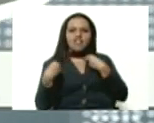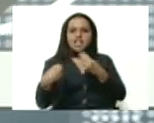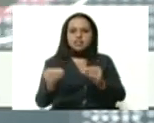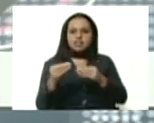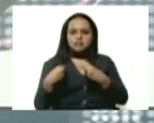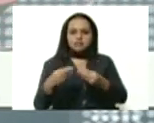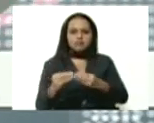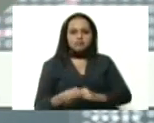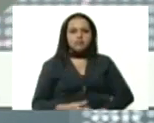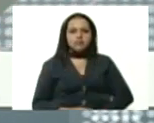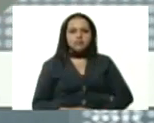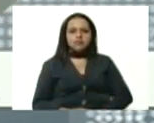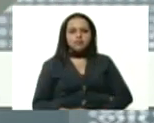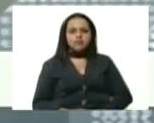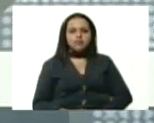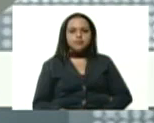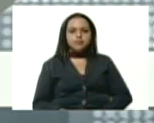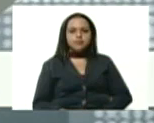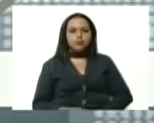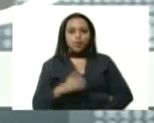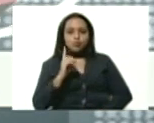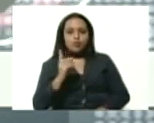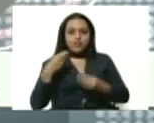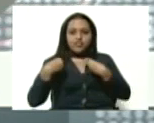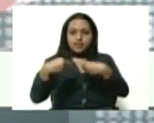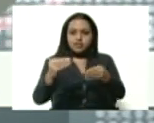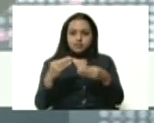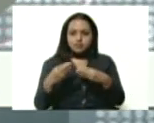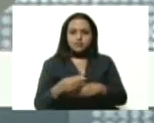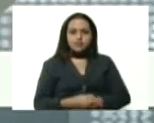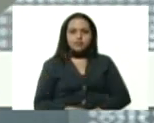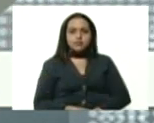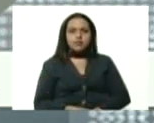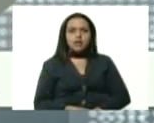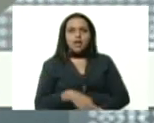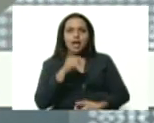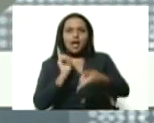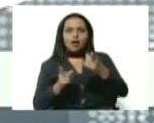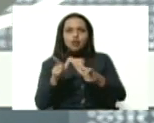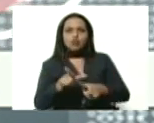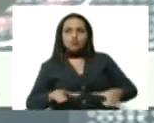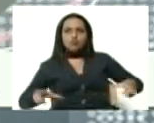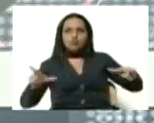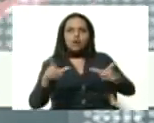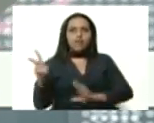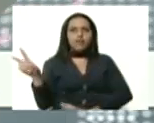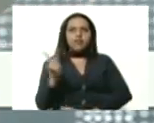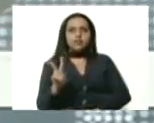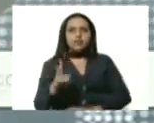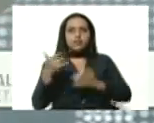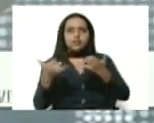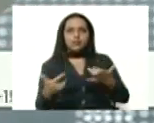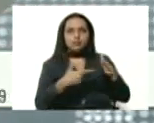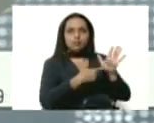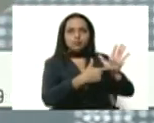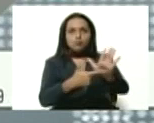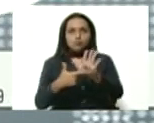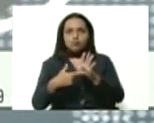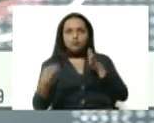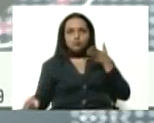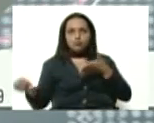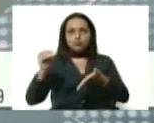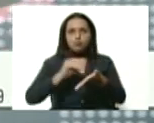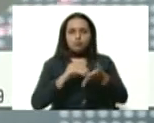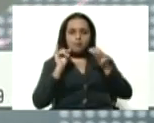parcial, una flexibilización en algunos territorios del país. Ya voy a señalar nuevamente,